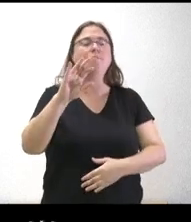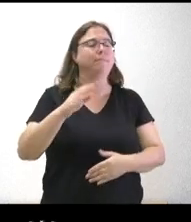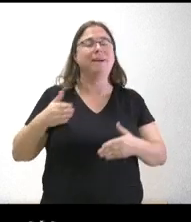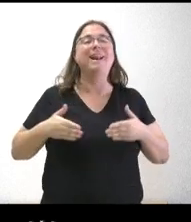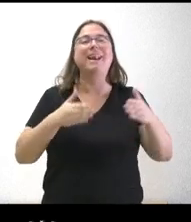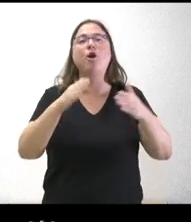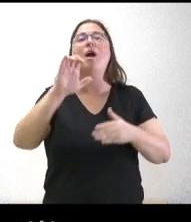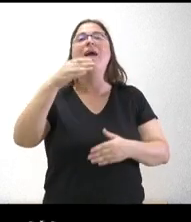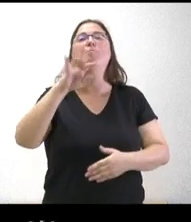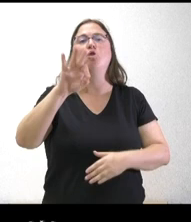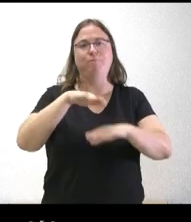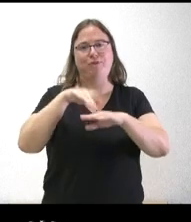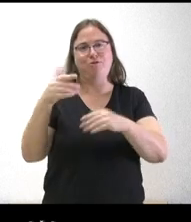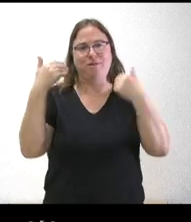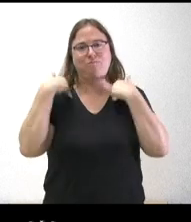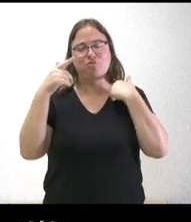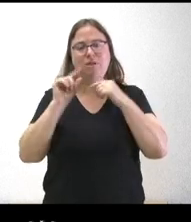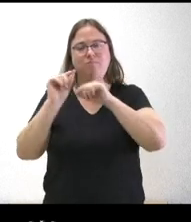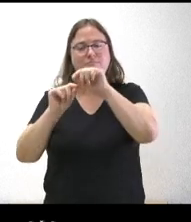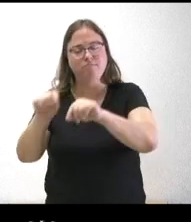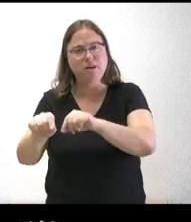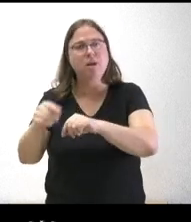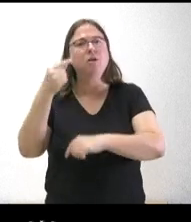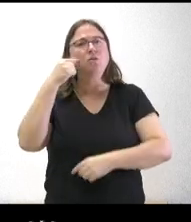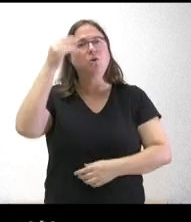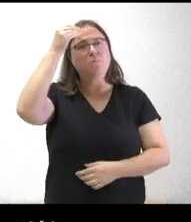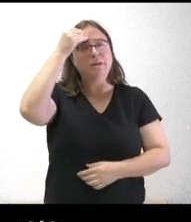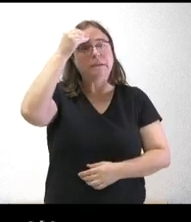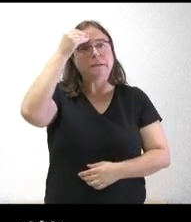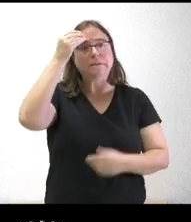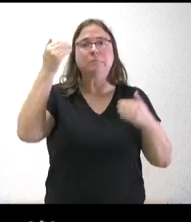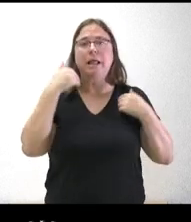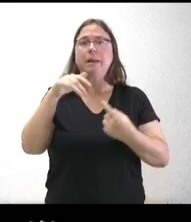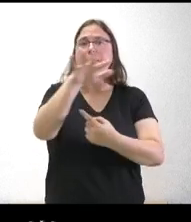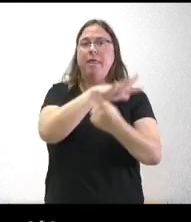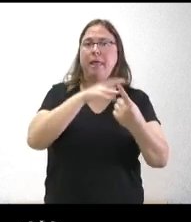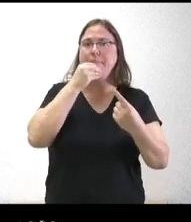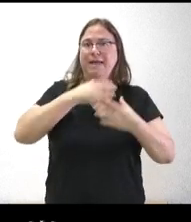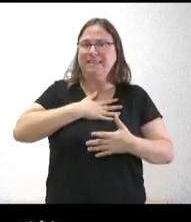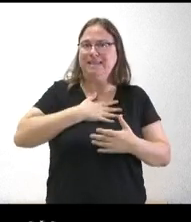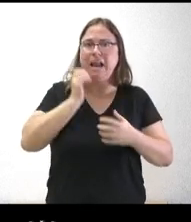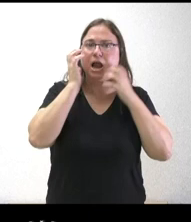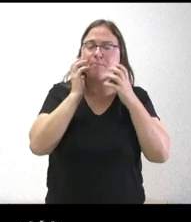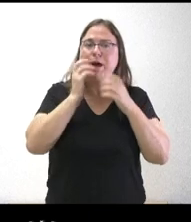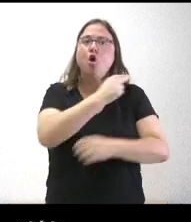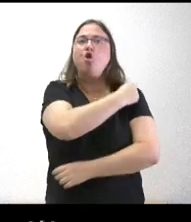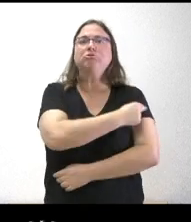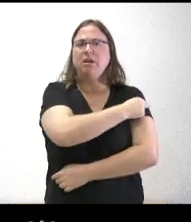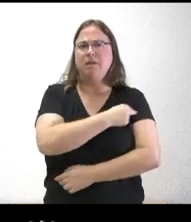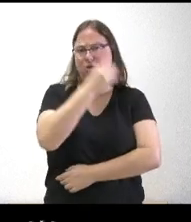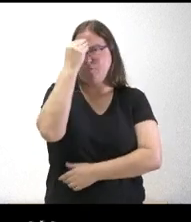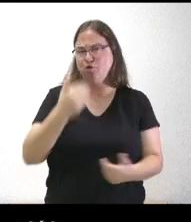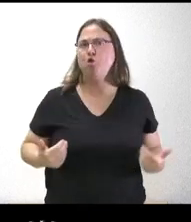es la que controla todos los vertidos pero yo entiendo que desde el medio ambiente bienestar animal o desde sanidad hay competencias